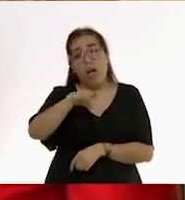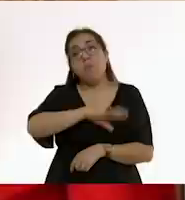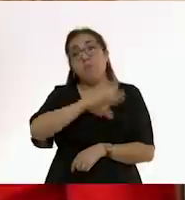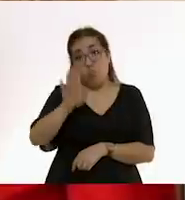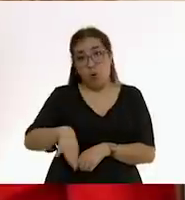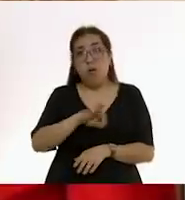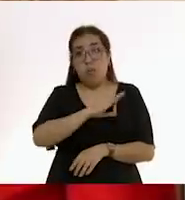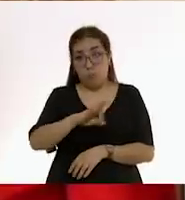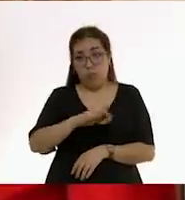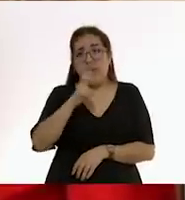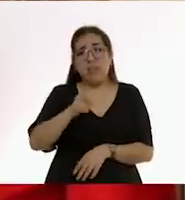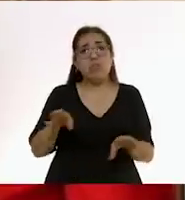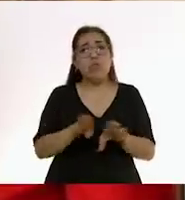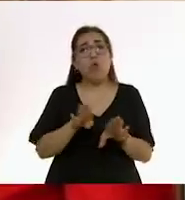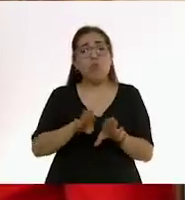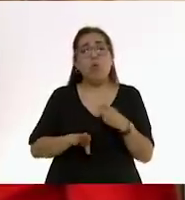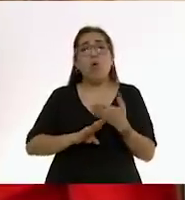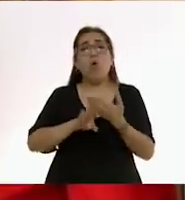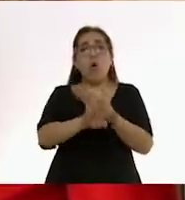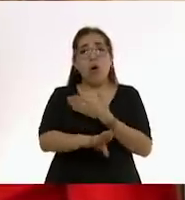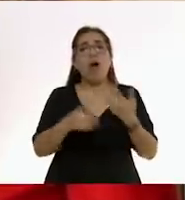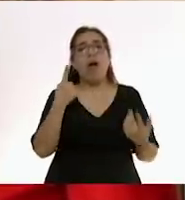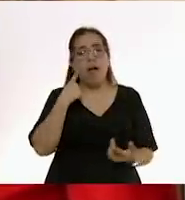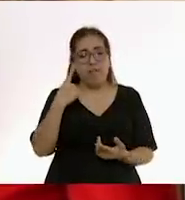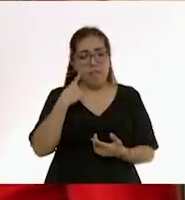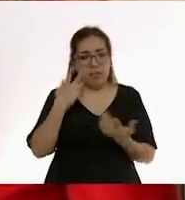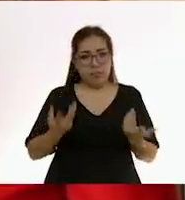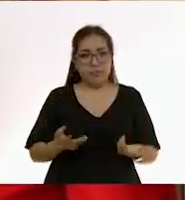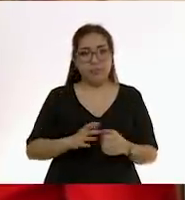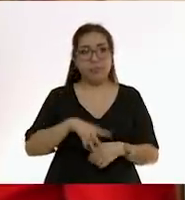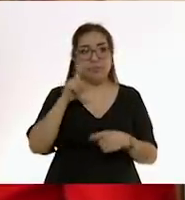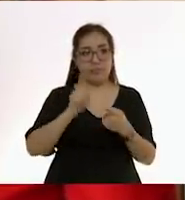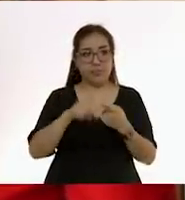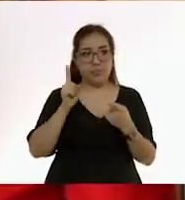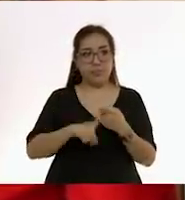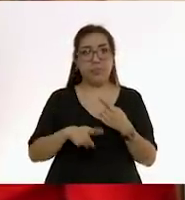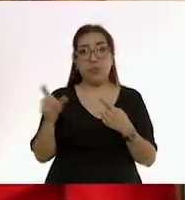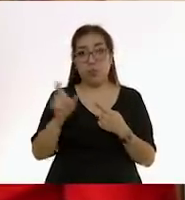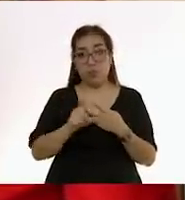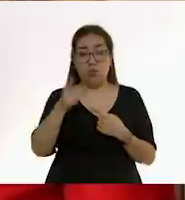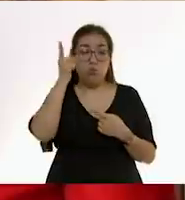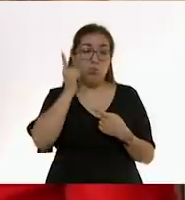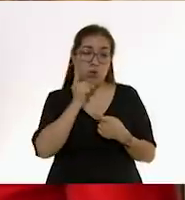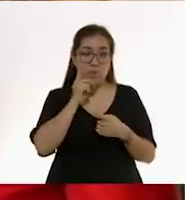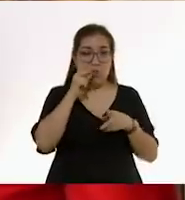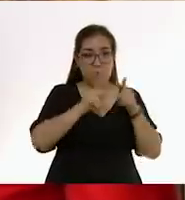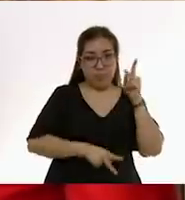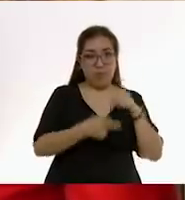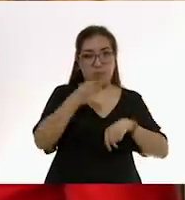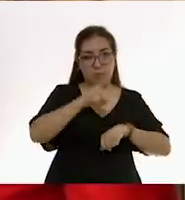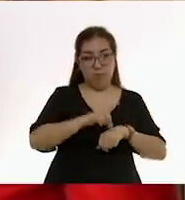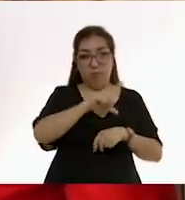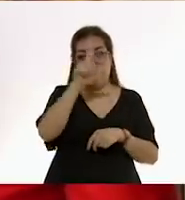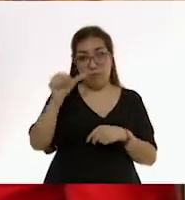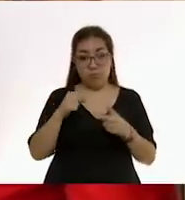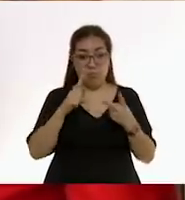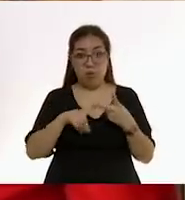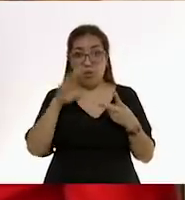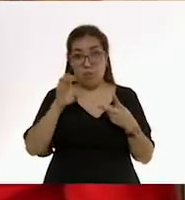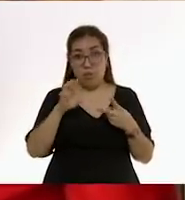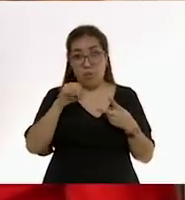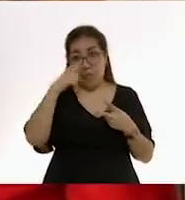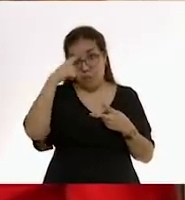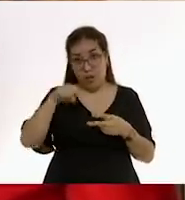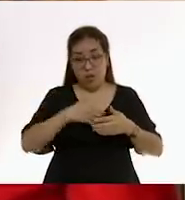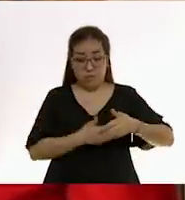hablar de cómo prevenir la muerte de cuna en tres escenarios distintos. El primero es en las siestas, el segundo es cuando el bebé está haciendo colecho